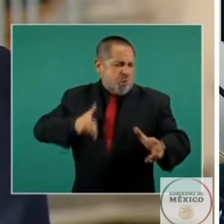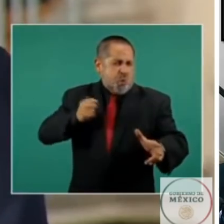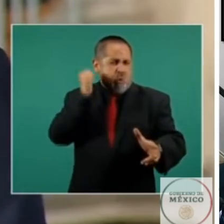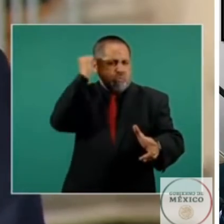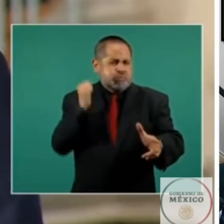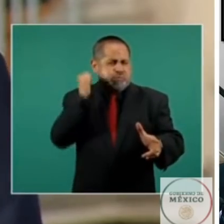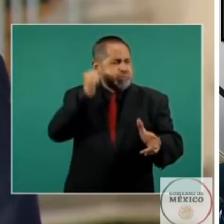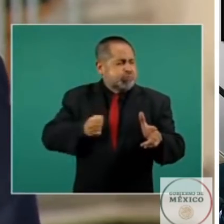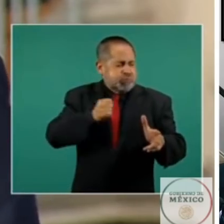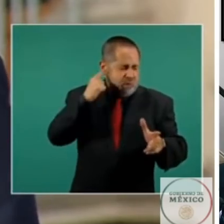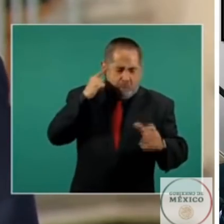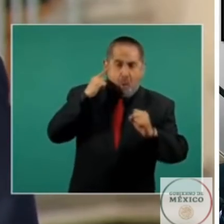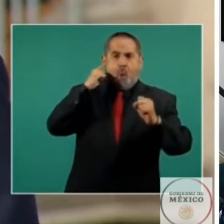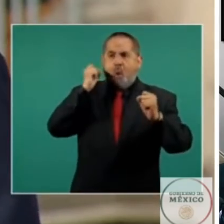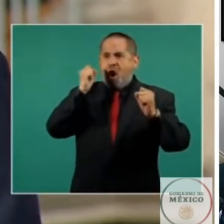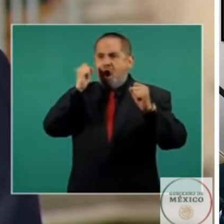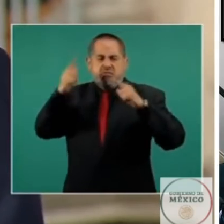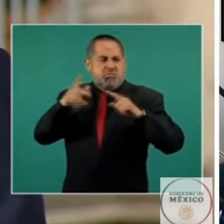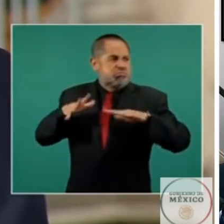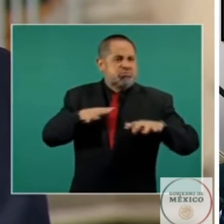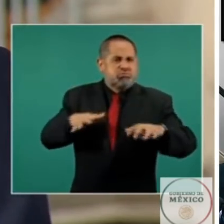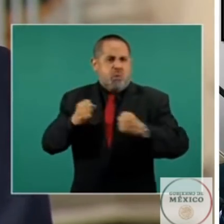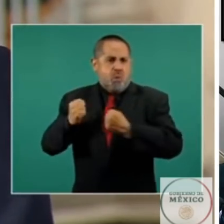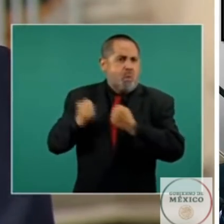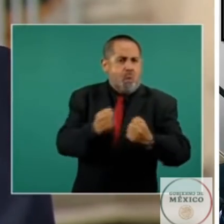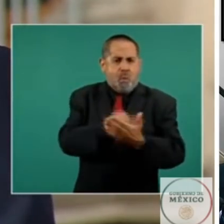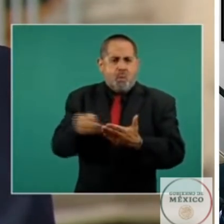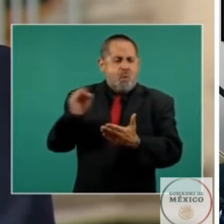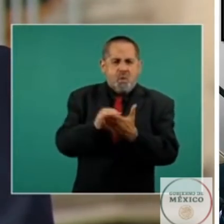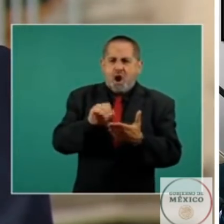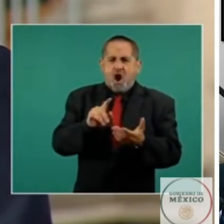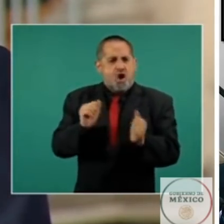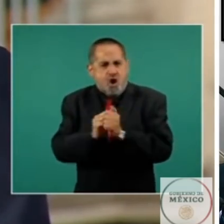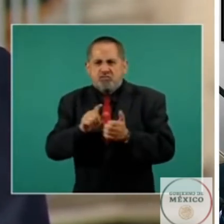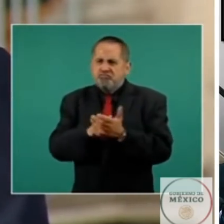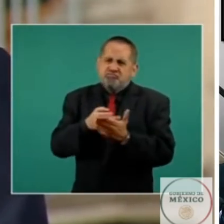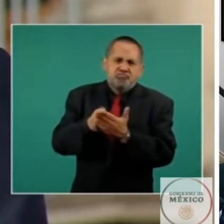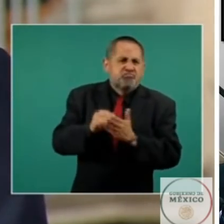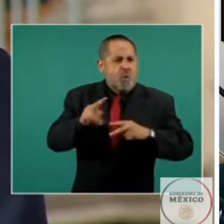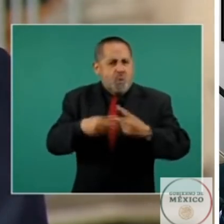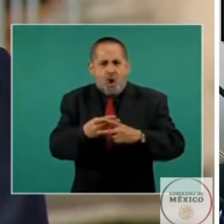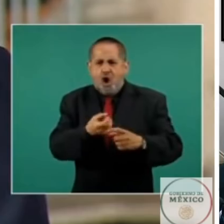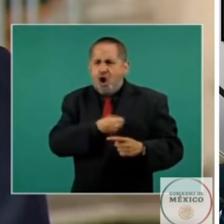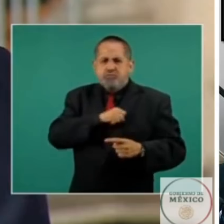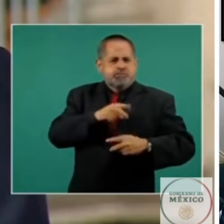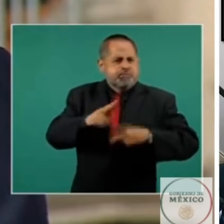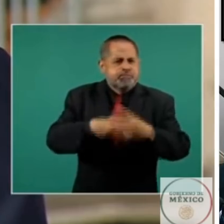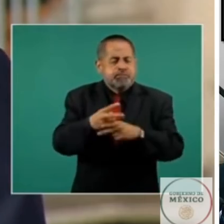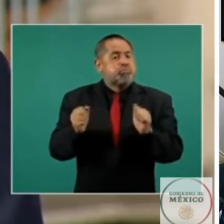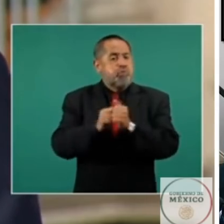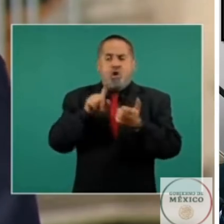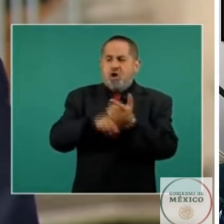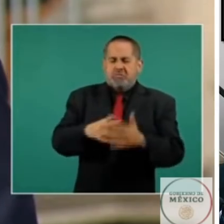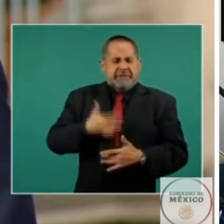coronada de rosas como ayer, con la salud del trabajo en la mejilla, el alma indómita que chispeaba al rescordo en las